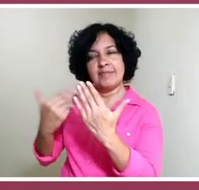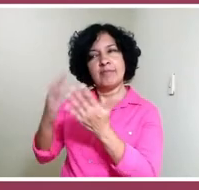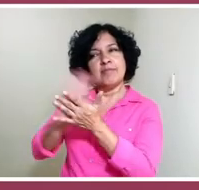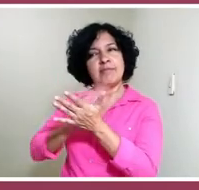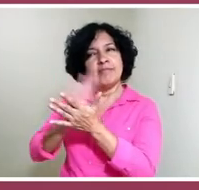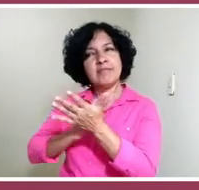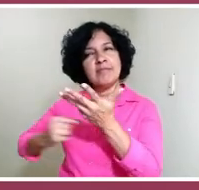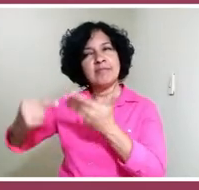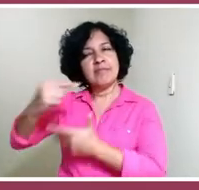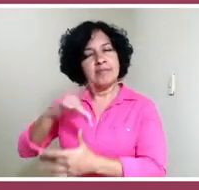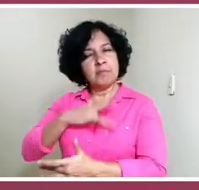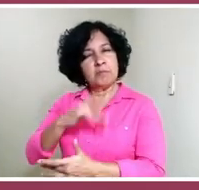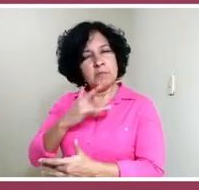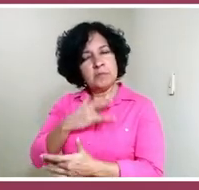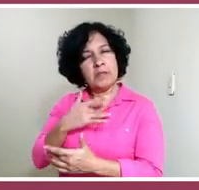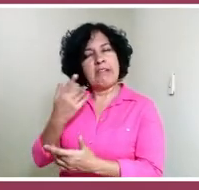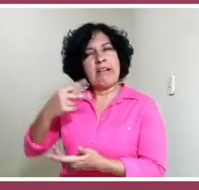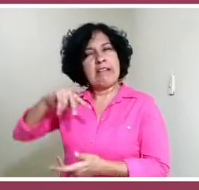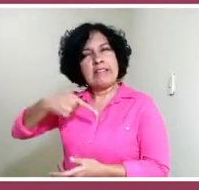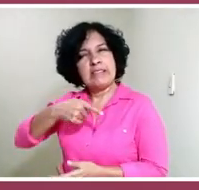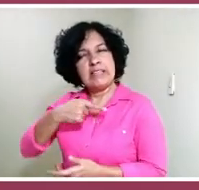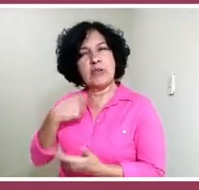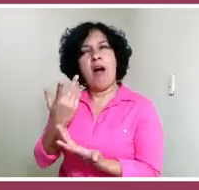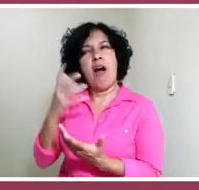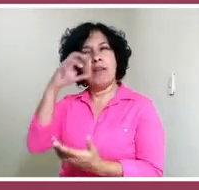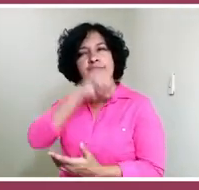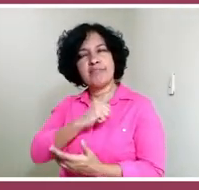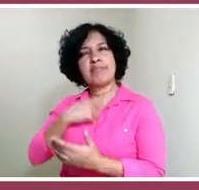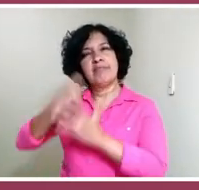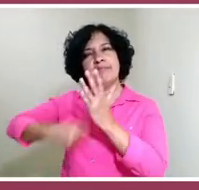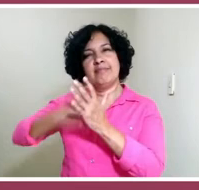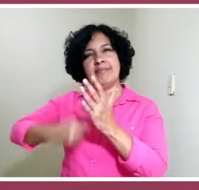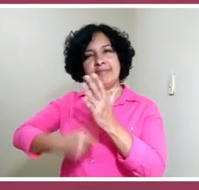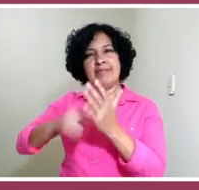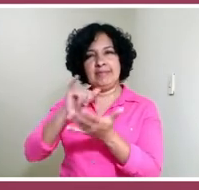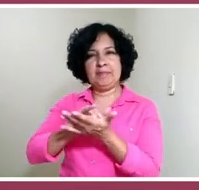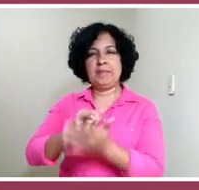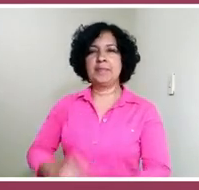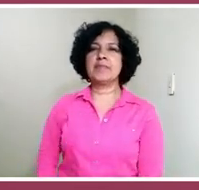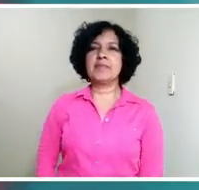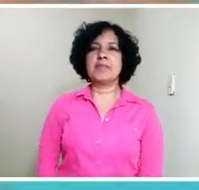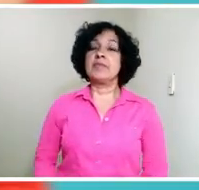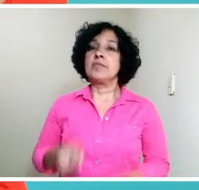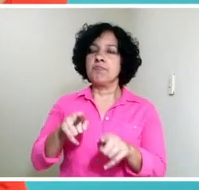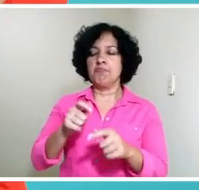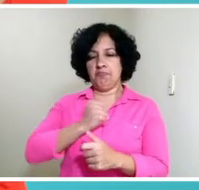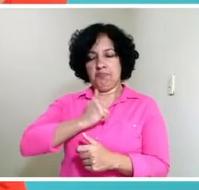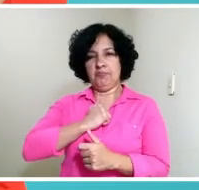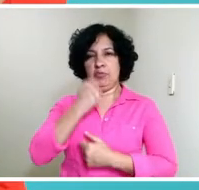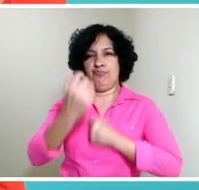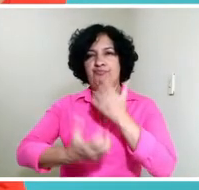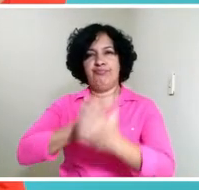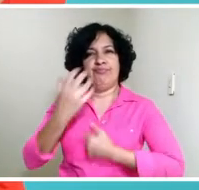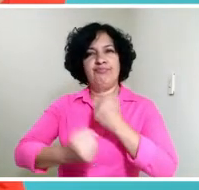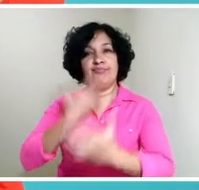expresen las emociones, las sientan, las entiendan y reconozcan un aprendizaje a partir de estas. Expresa tus